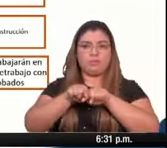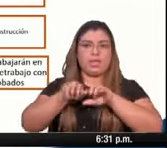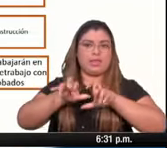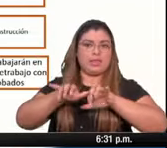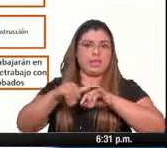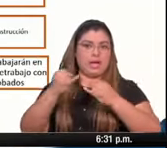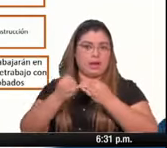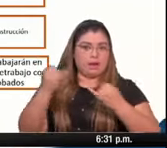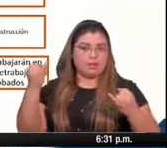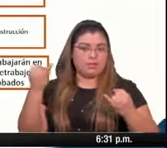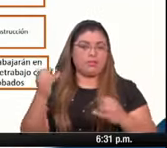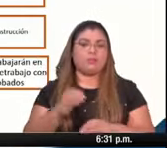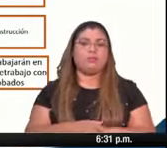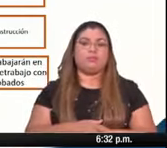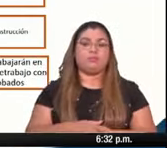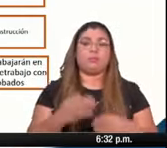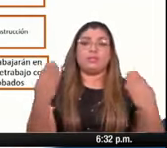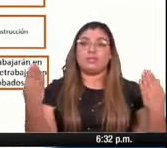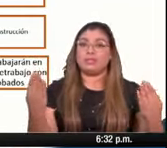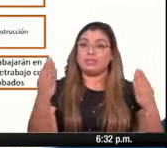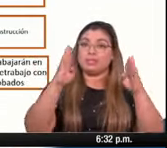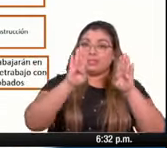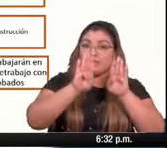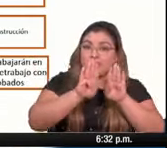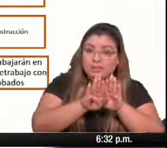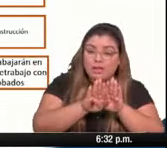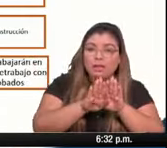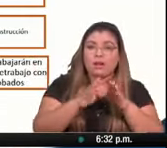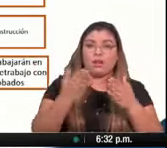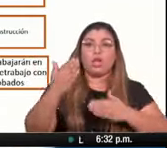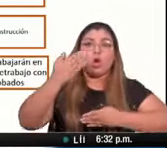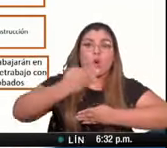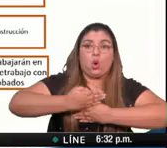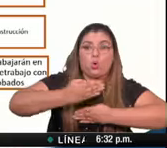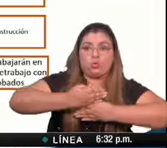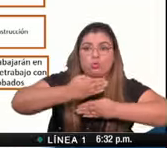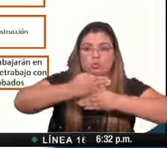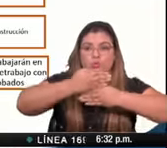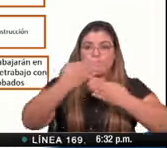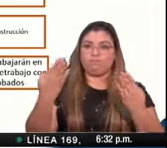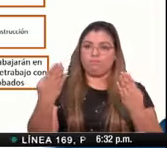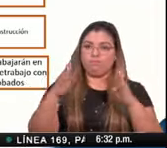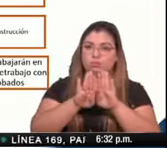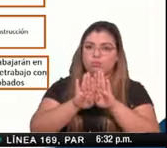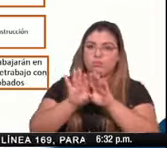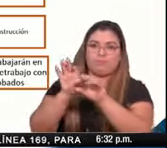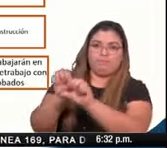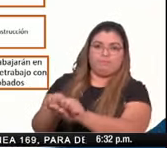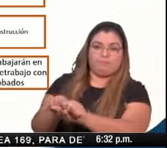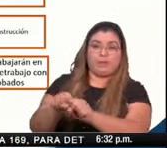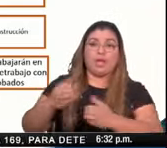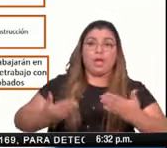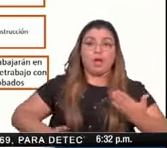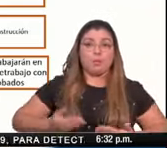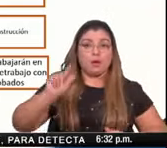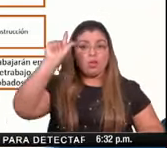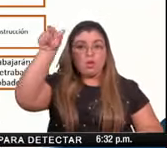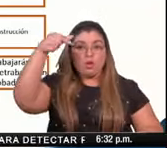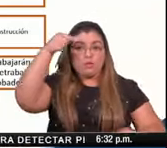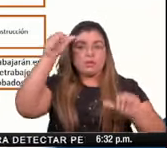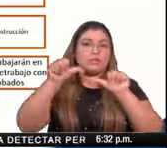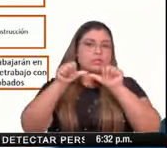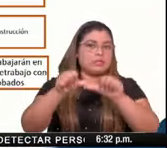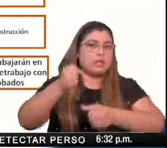se hará el cierre parcial y temporal de la construcción y los empleados públicos